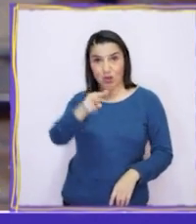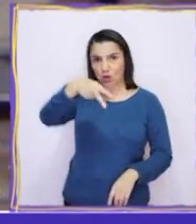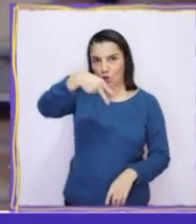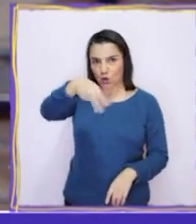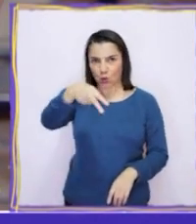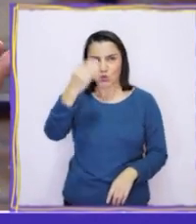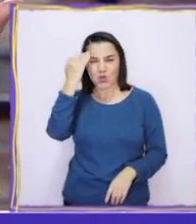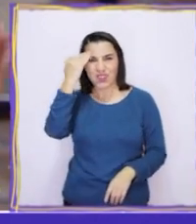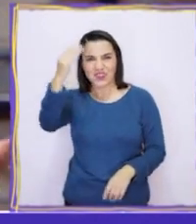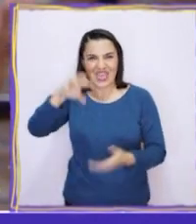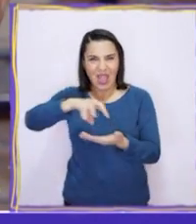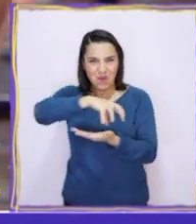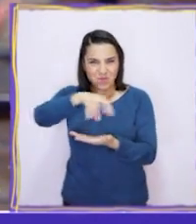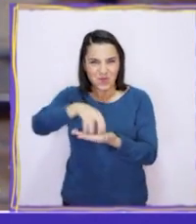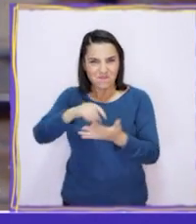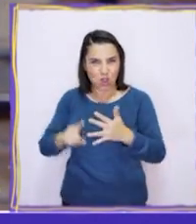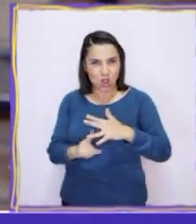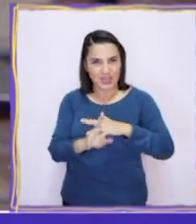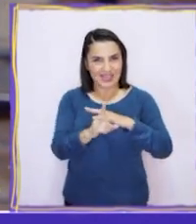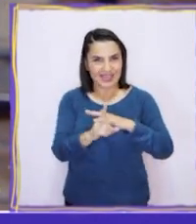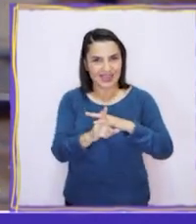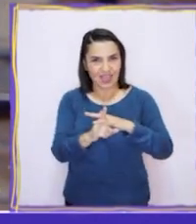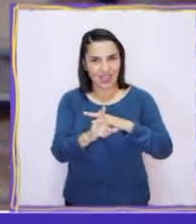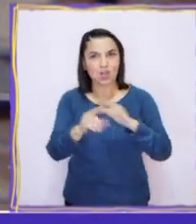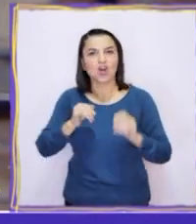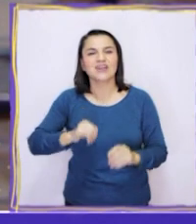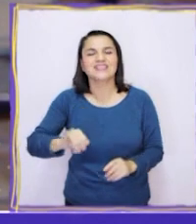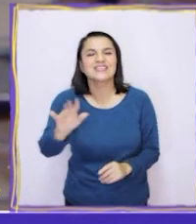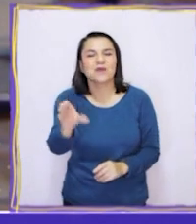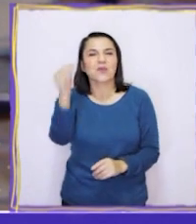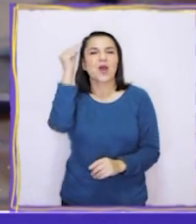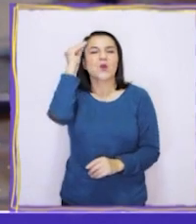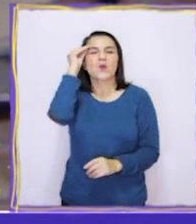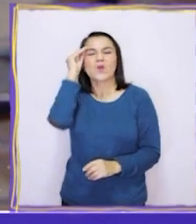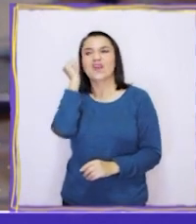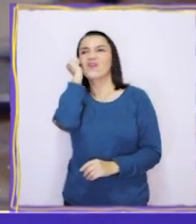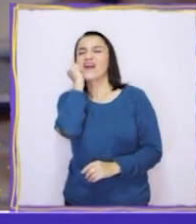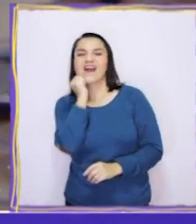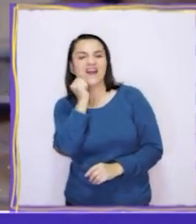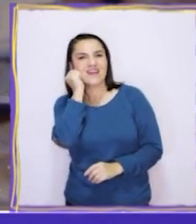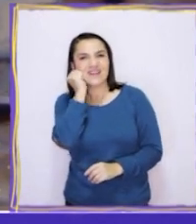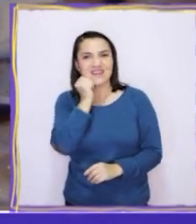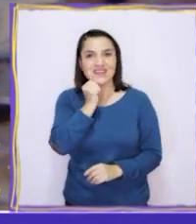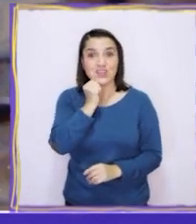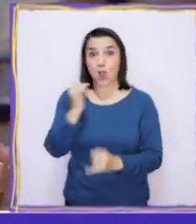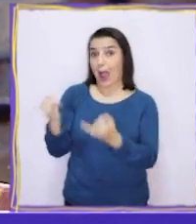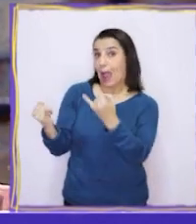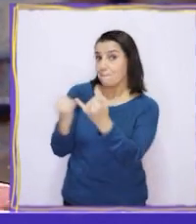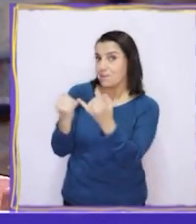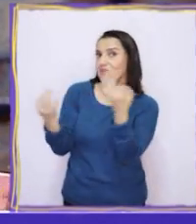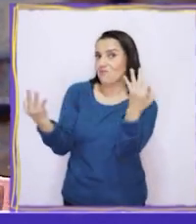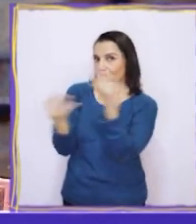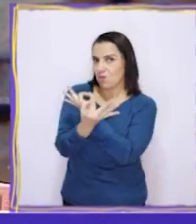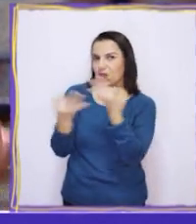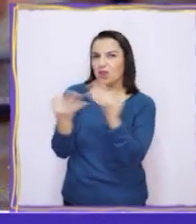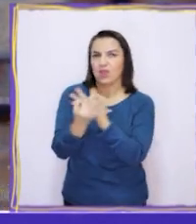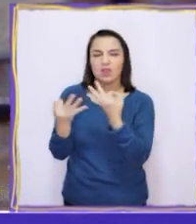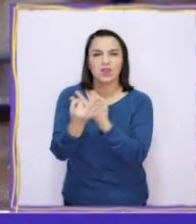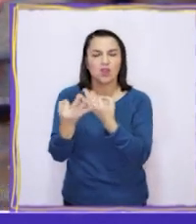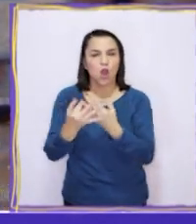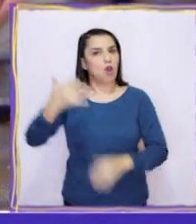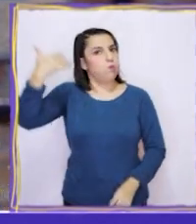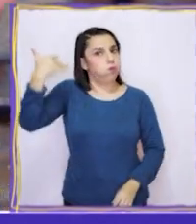de junio es el Día de los Pueblos Originarios. Siempre lo recuerdo con mucho cariño. Un amigo me explicó